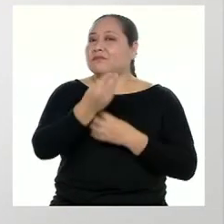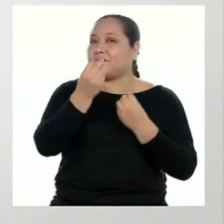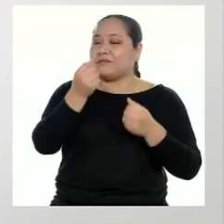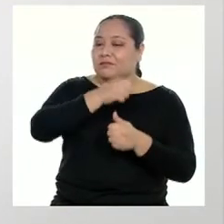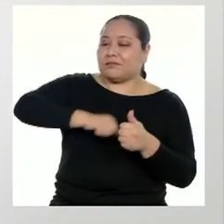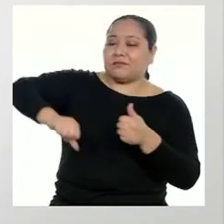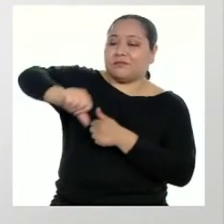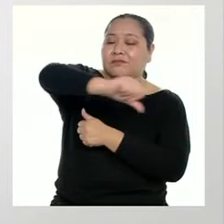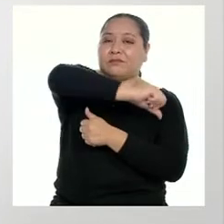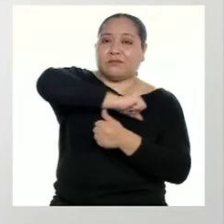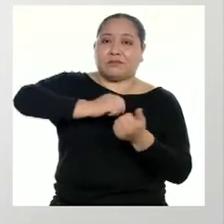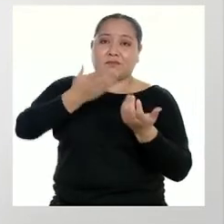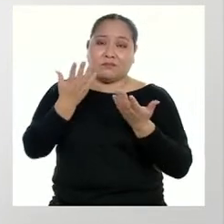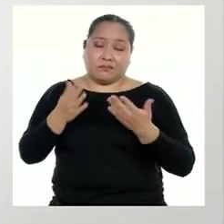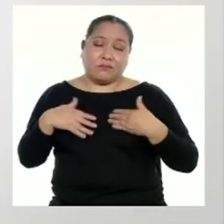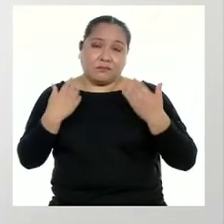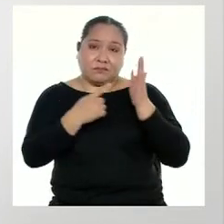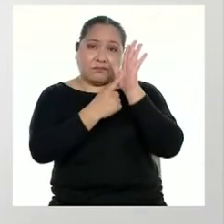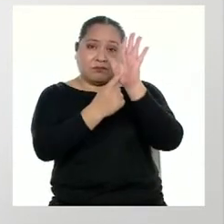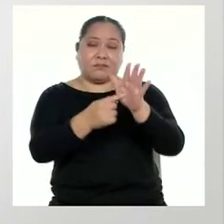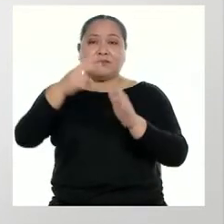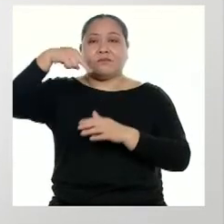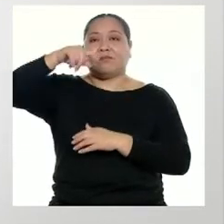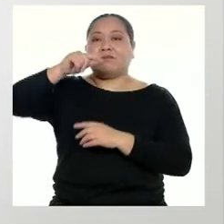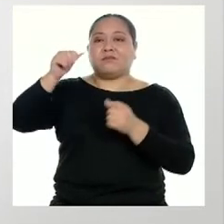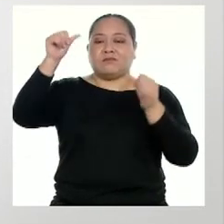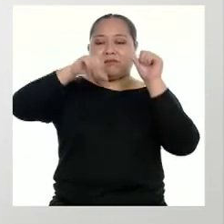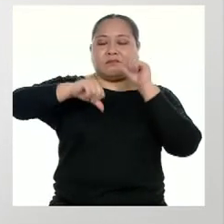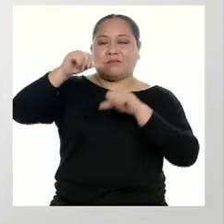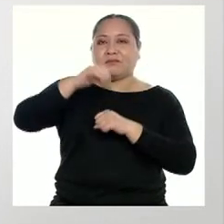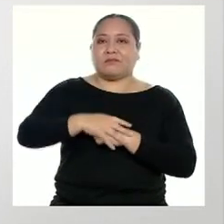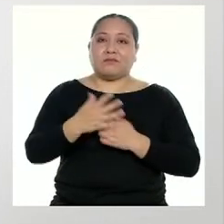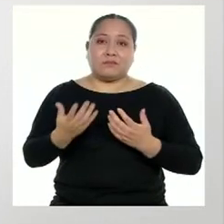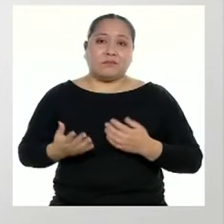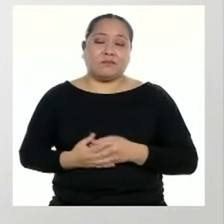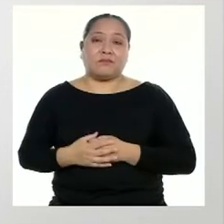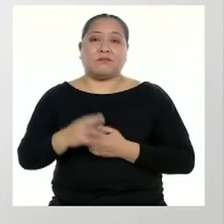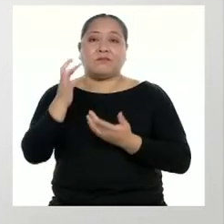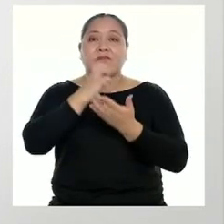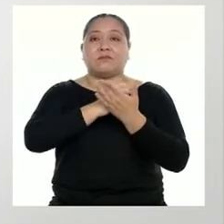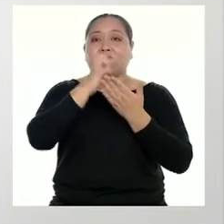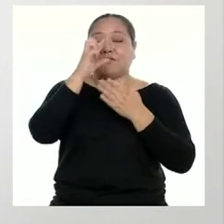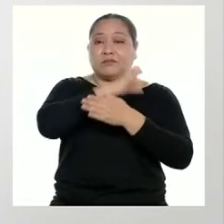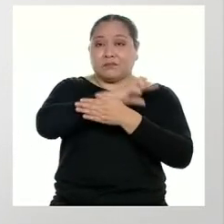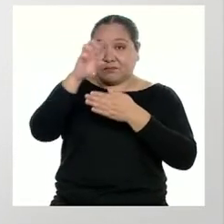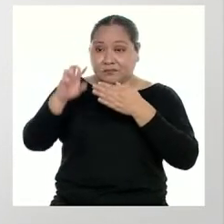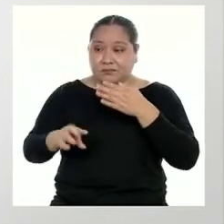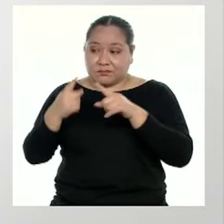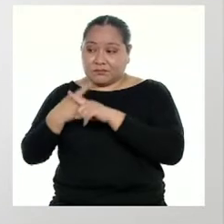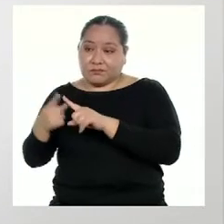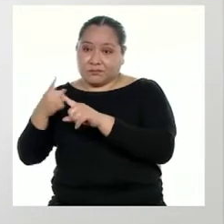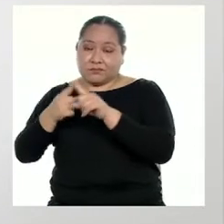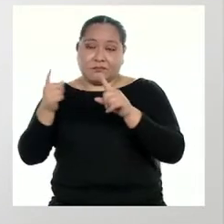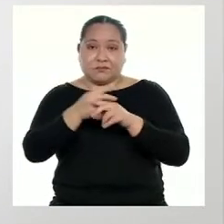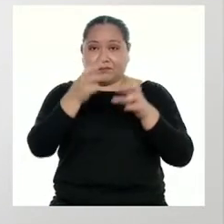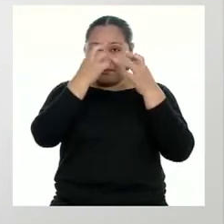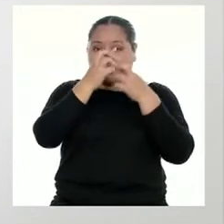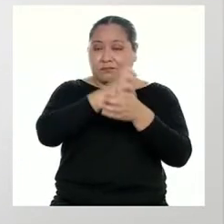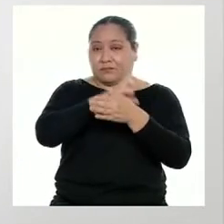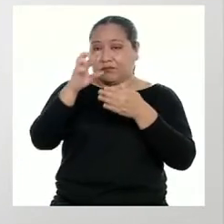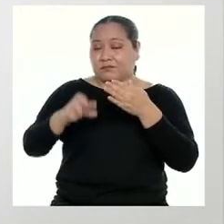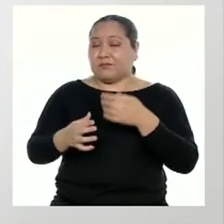nuestro alrededor puede ser expresado en notación científica. De hecho, profesionales de distintas especialidades la usan.